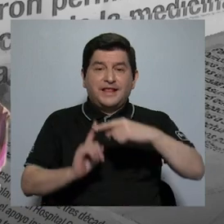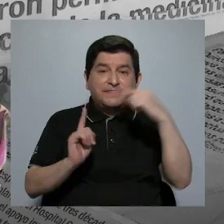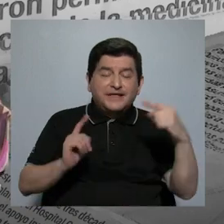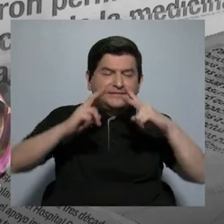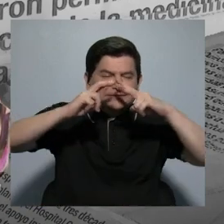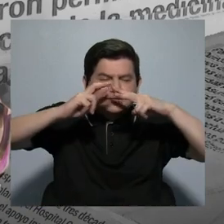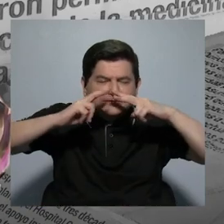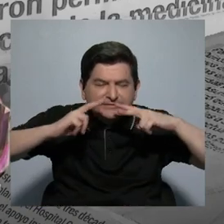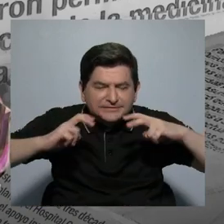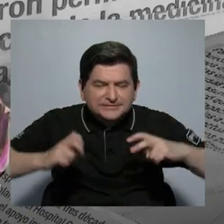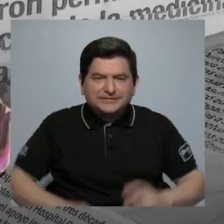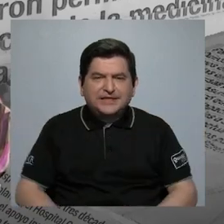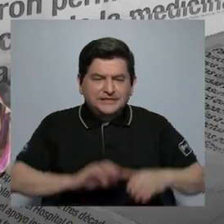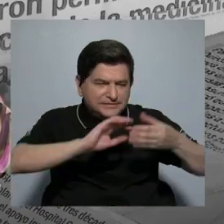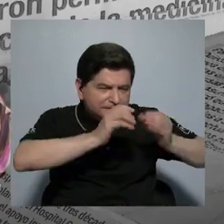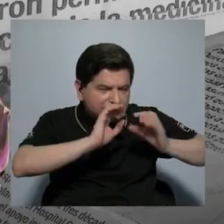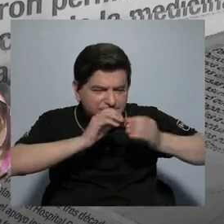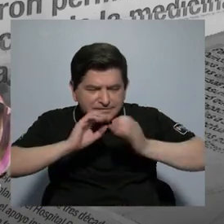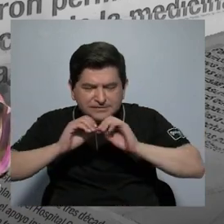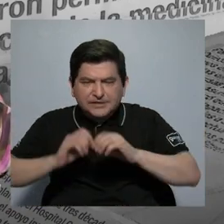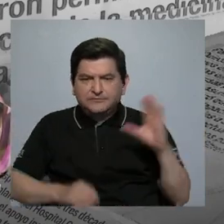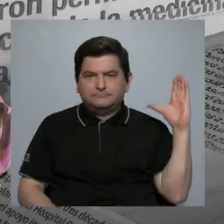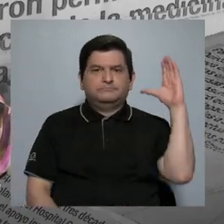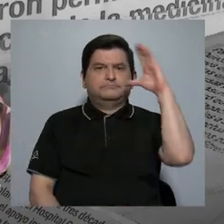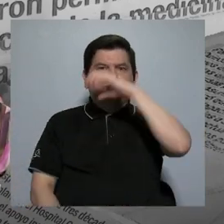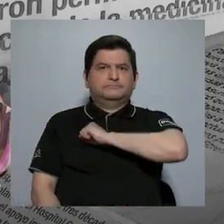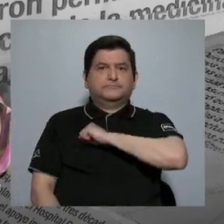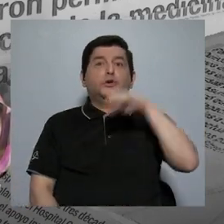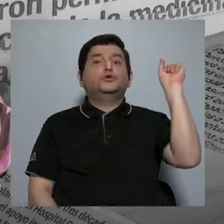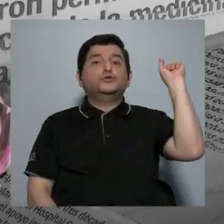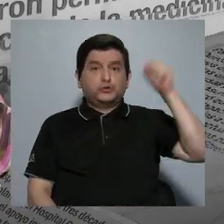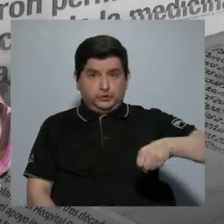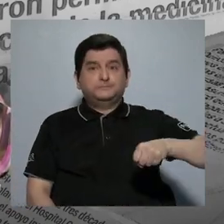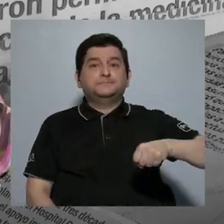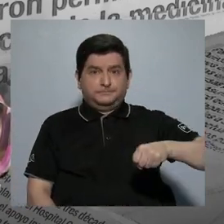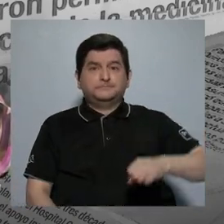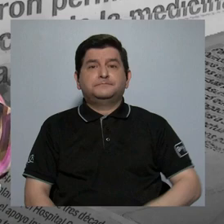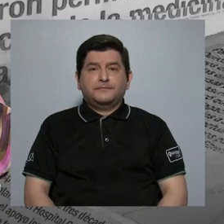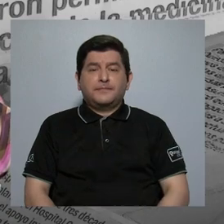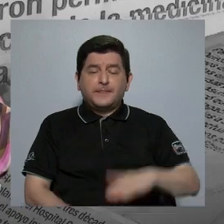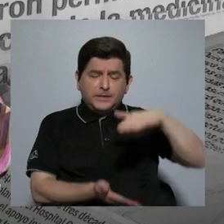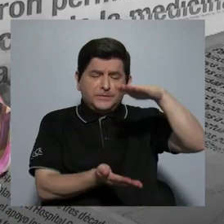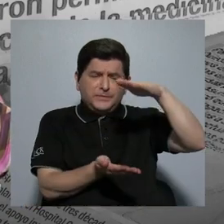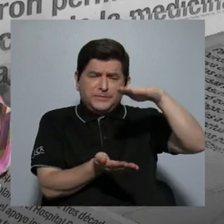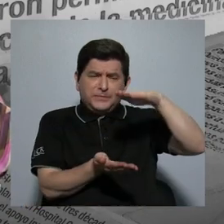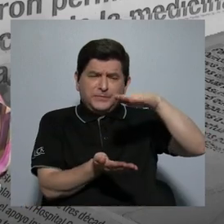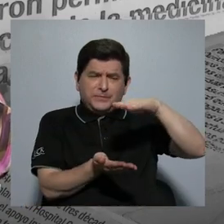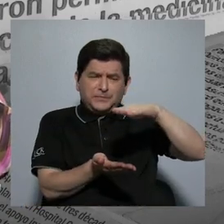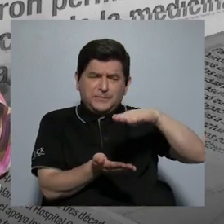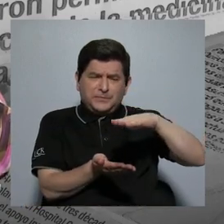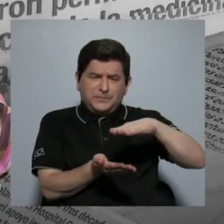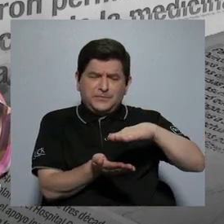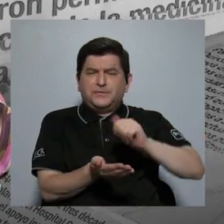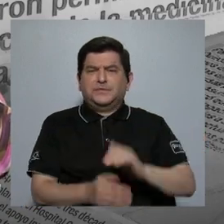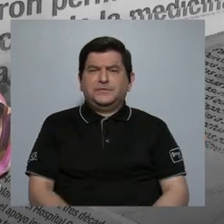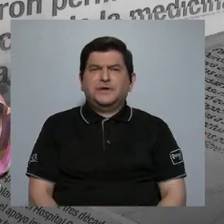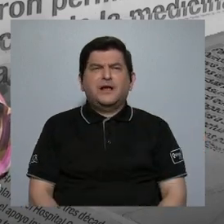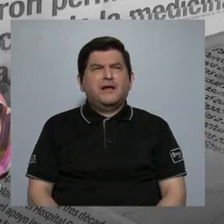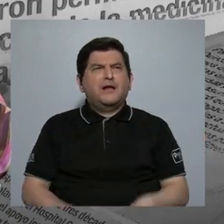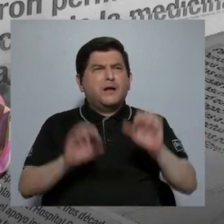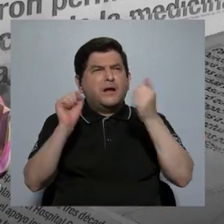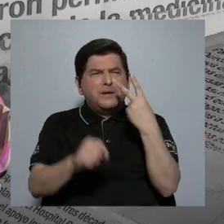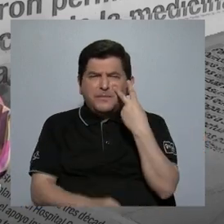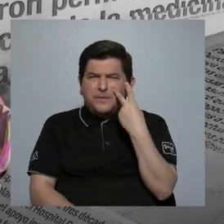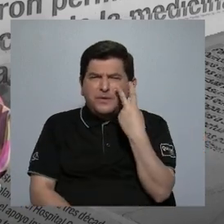partir del análisis que se hace de los datos, podemos ver que sí, evidentemente, hay una disminución, se